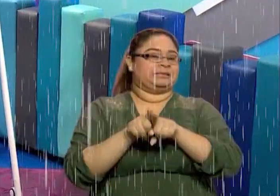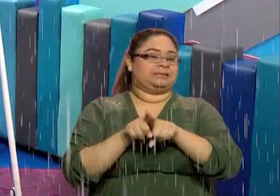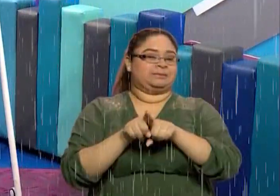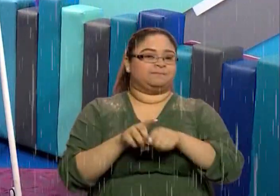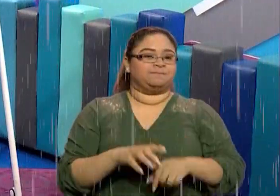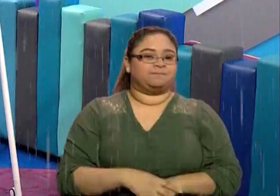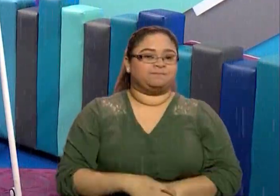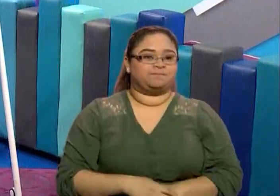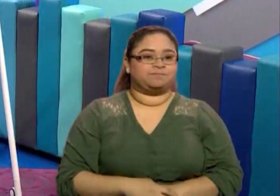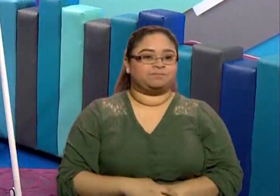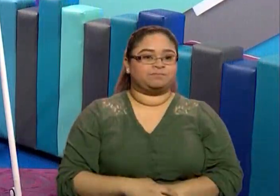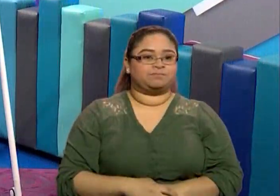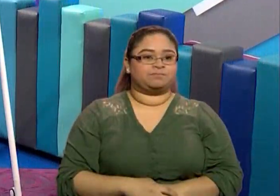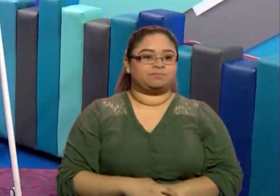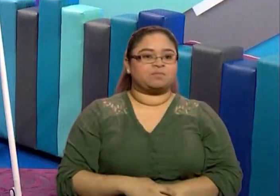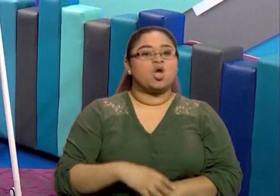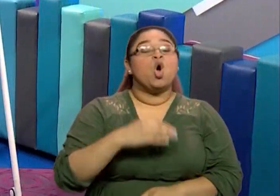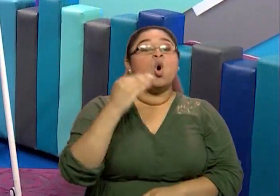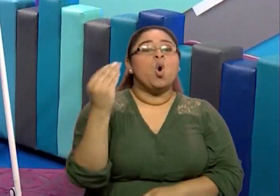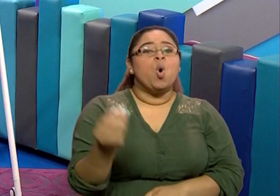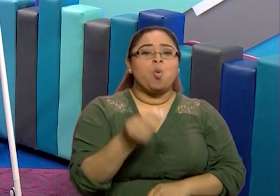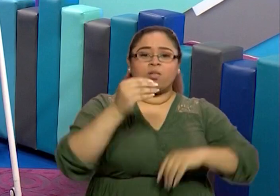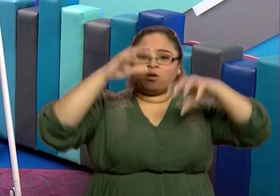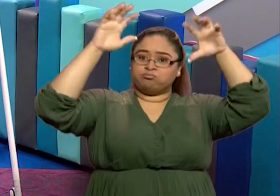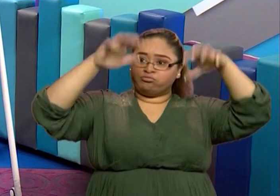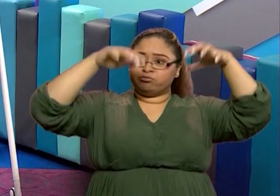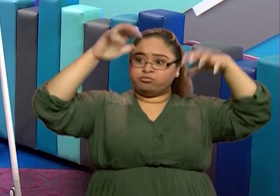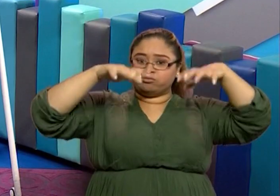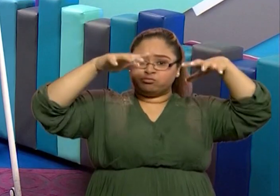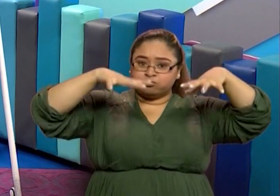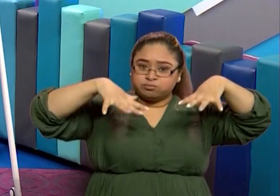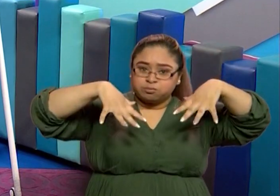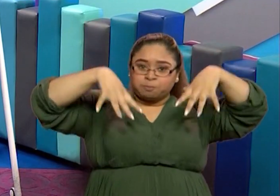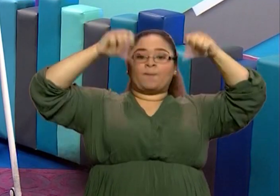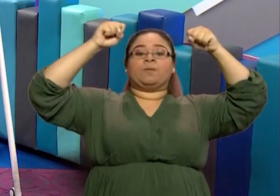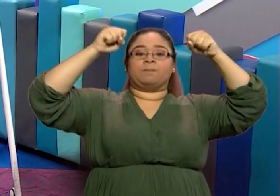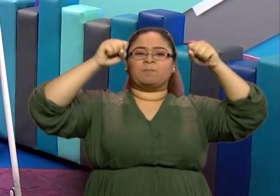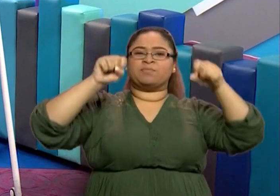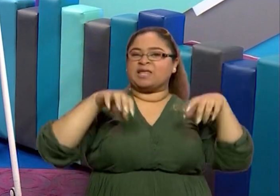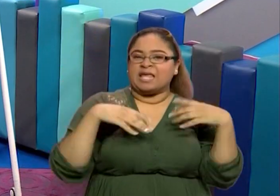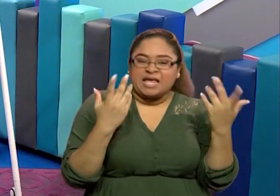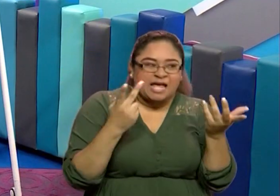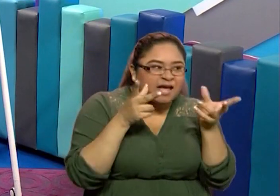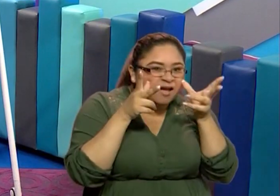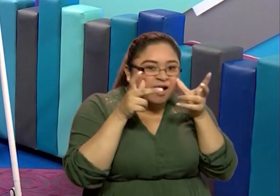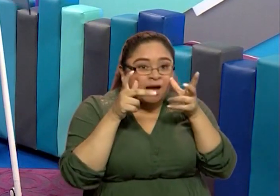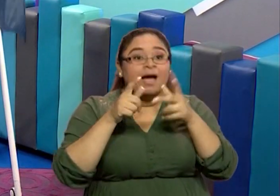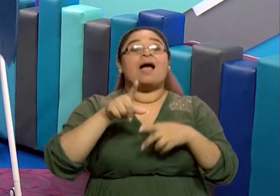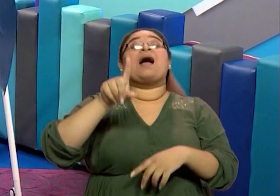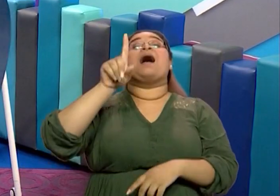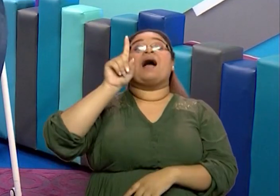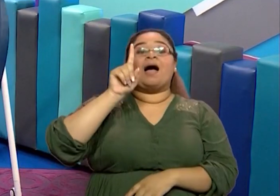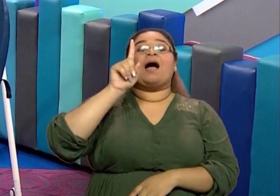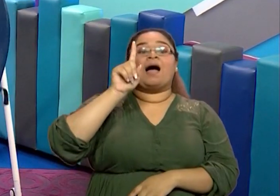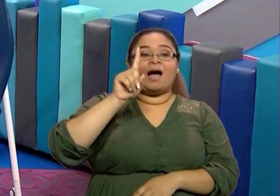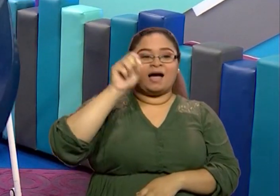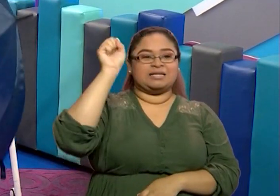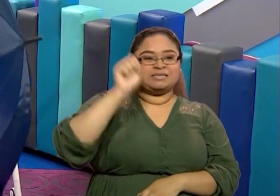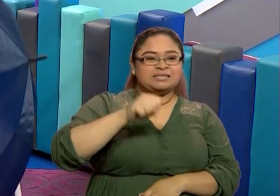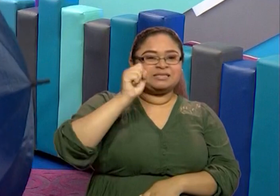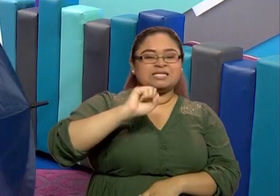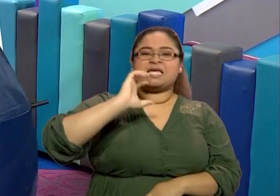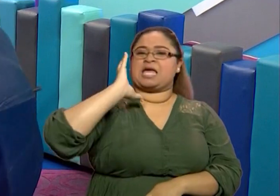ha dejado de llover, ¿cuál observas? Y lo estoy viendo en este momento. Y voy a colocar mi paraguas aquí. ¡Qué